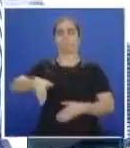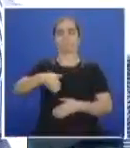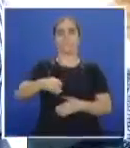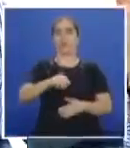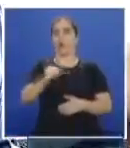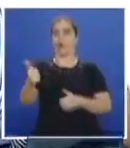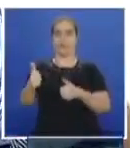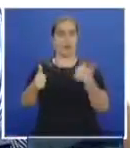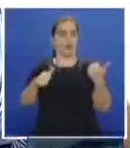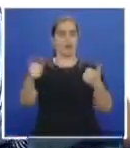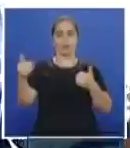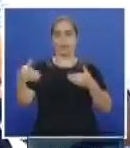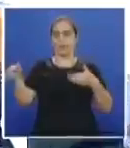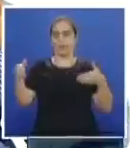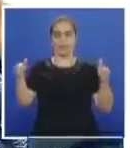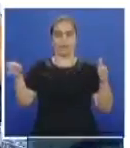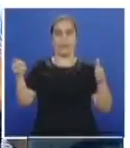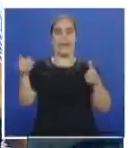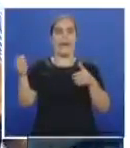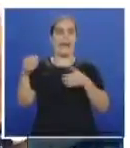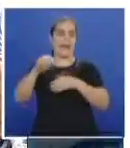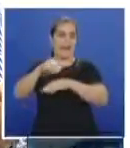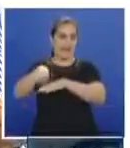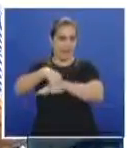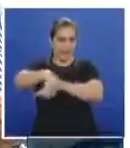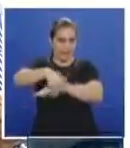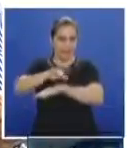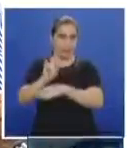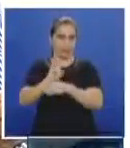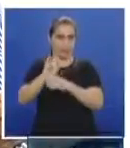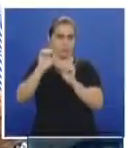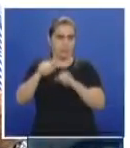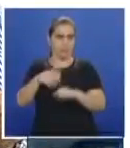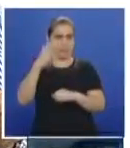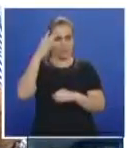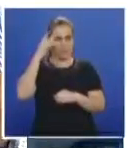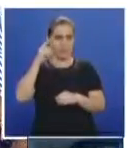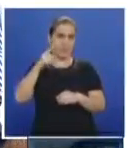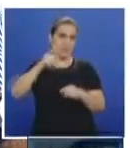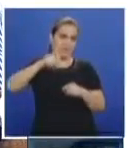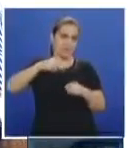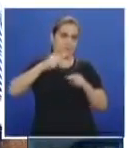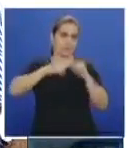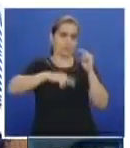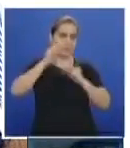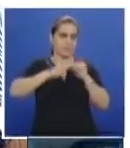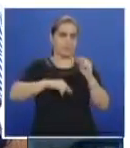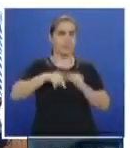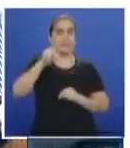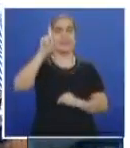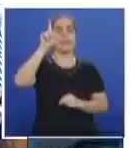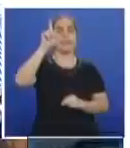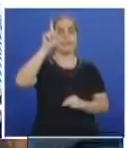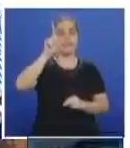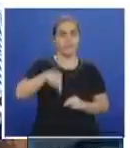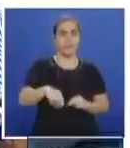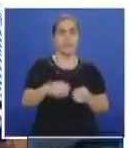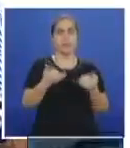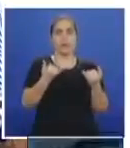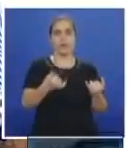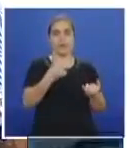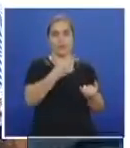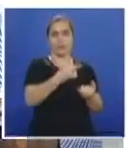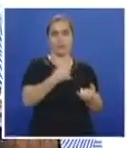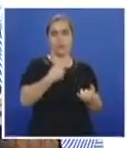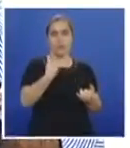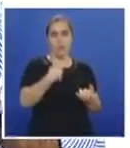hemos venido adaptando para eso a men de que se tiene que continuar con las negadoras y demás. Como también lo que están haciendo los